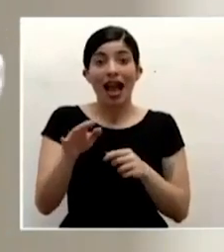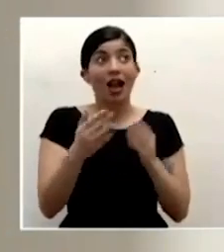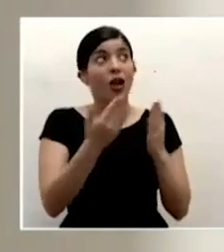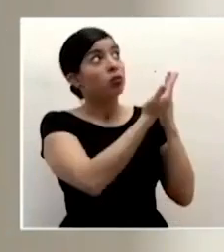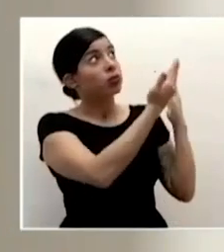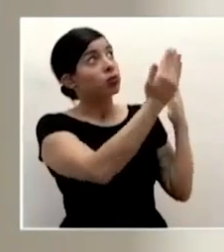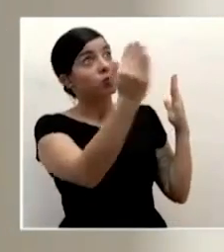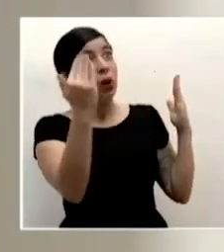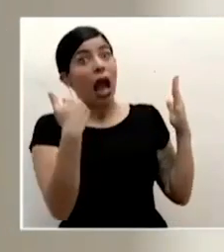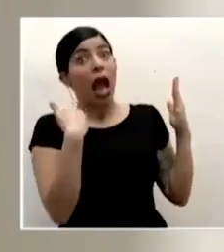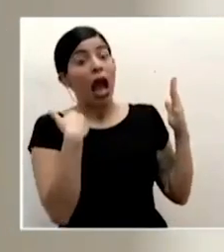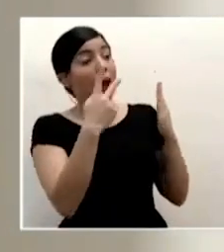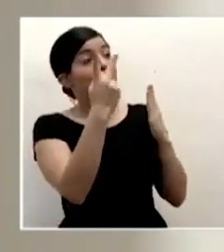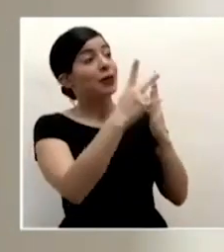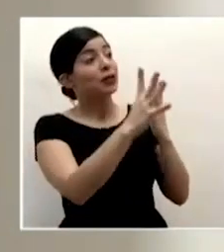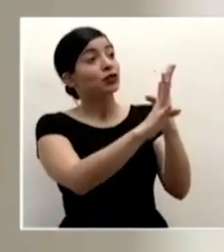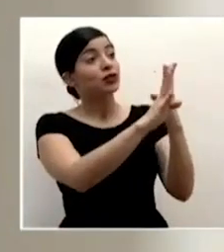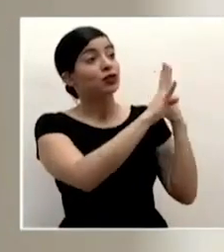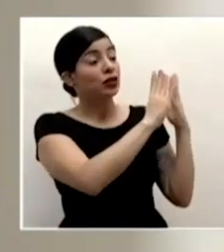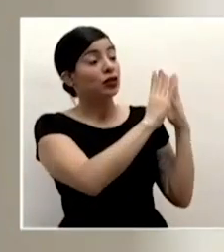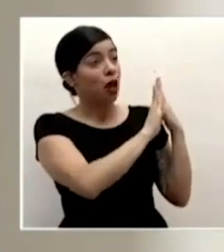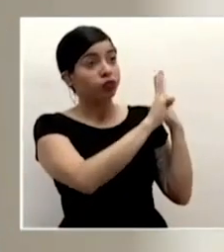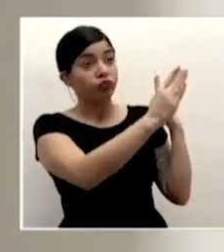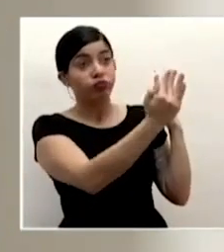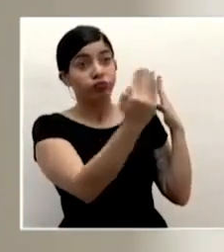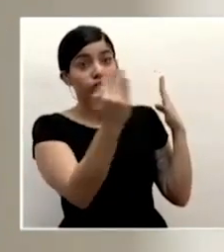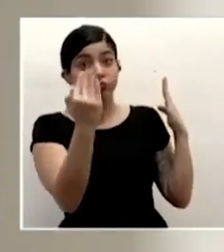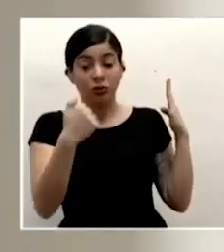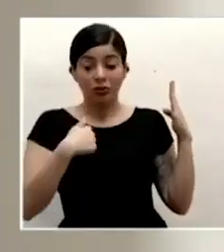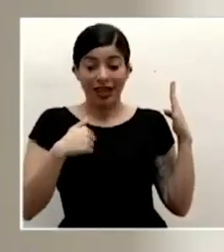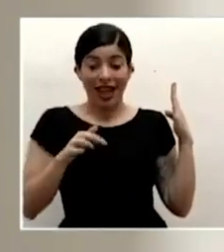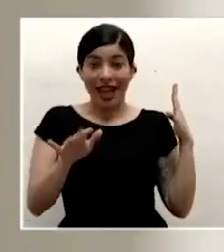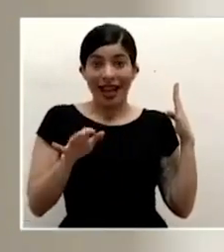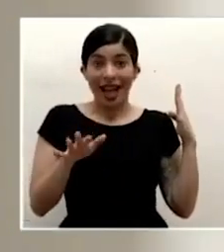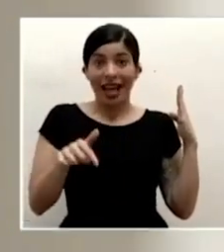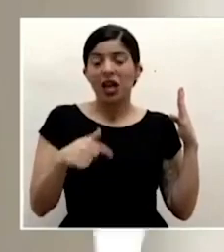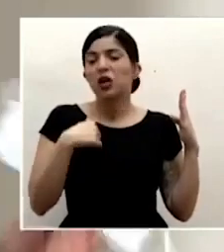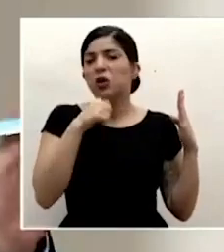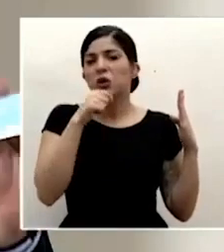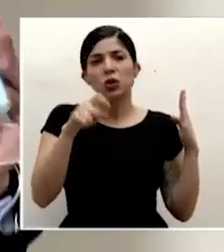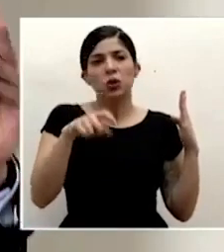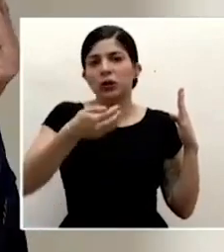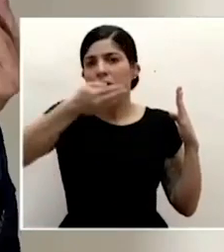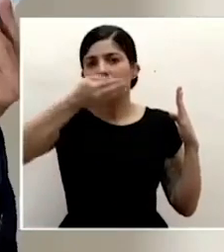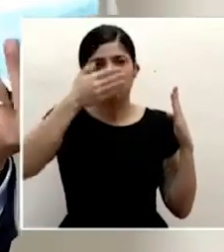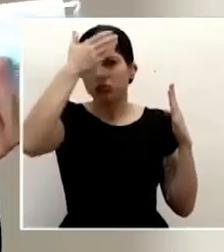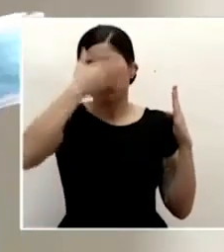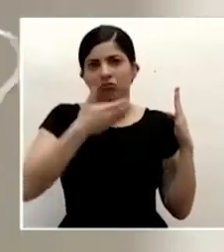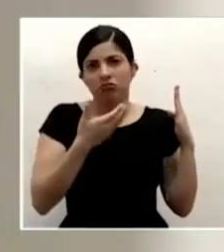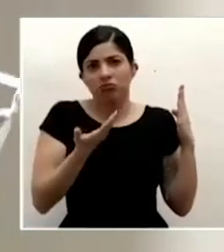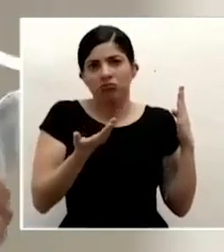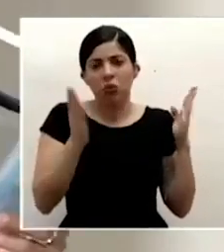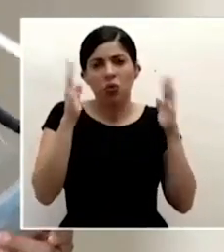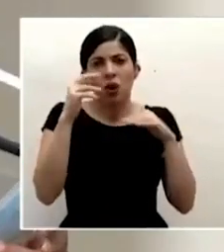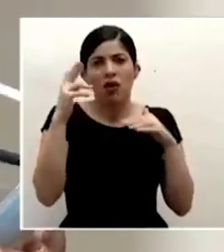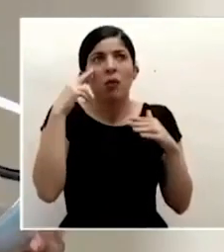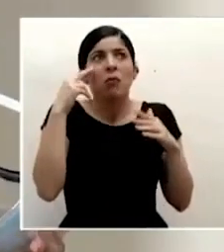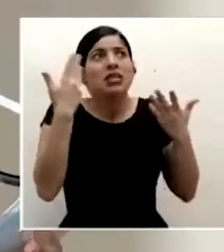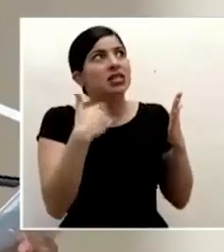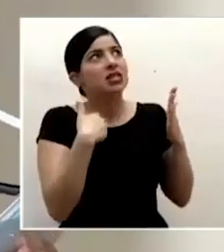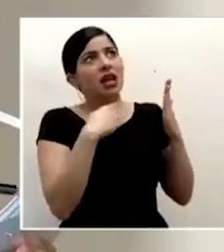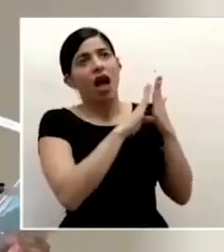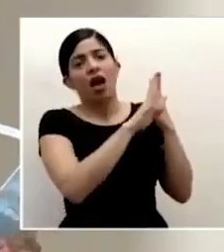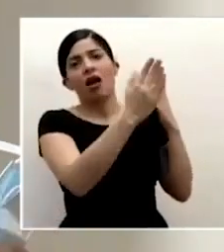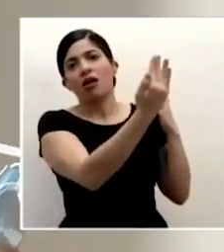las mascarillas de estas pero las las las caretas o esto ya pierde sentido porque ya hay una barrera física que justamente